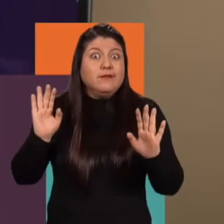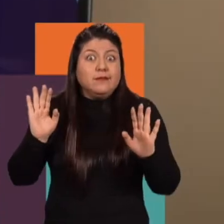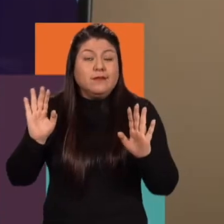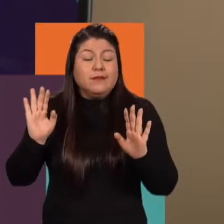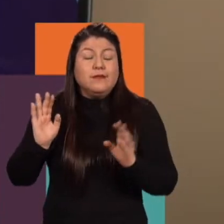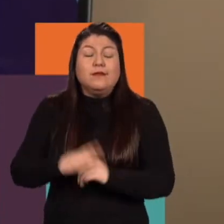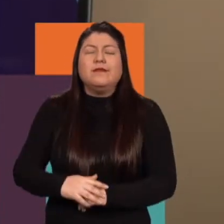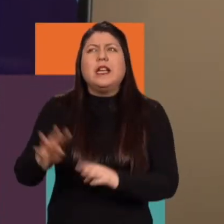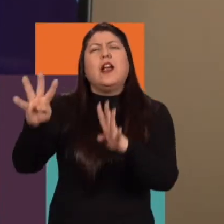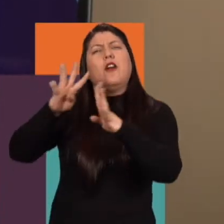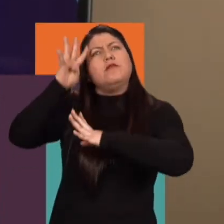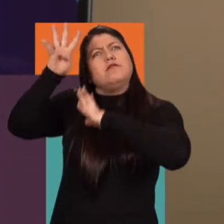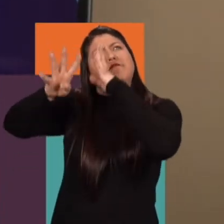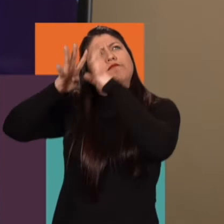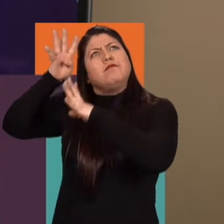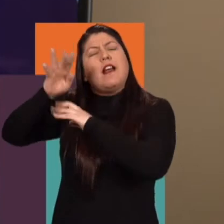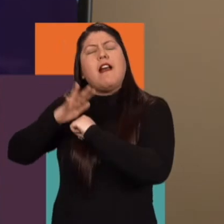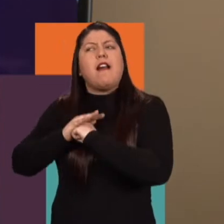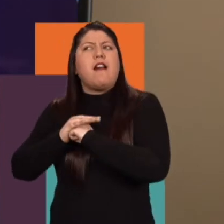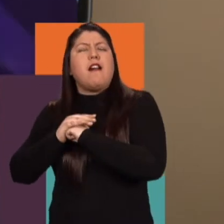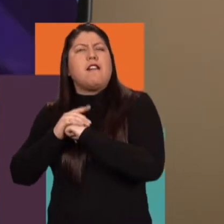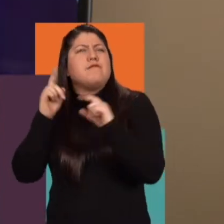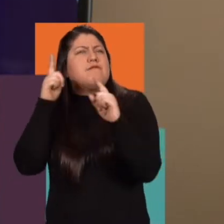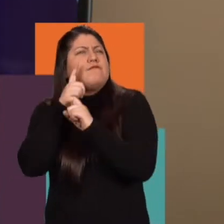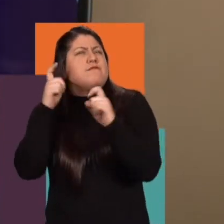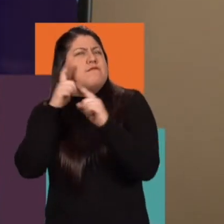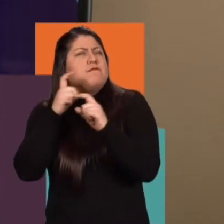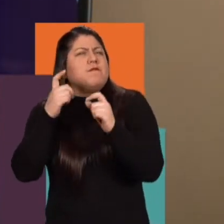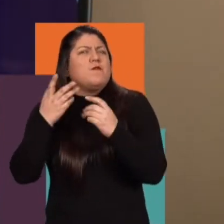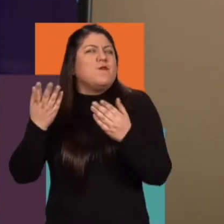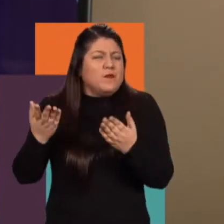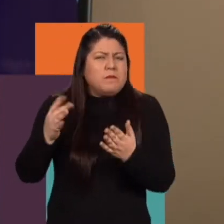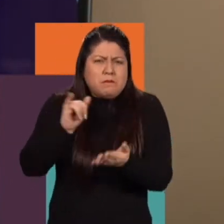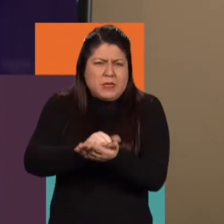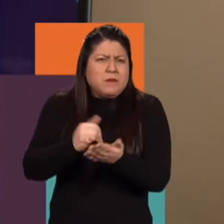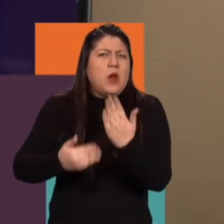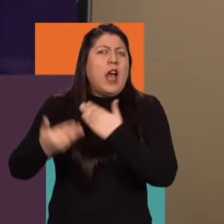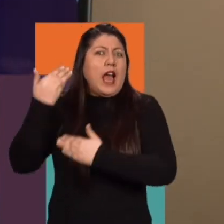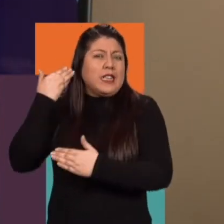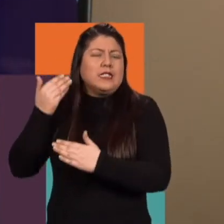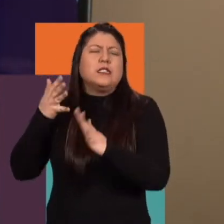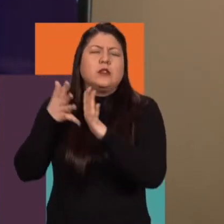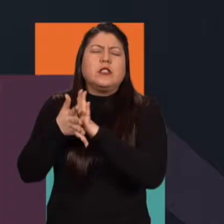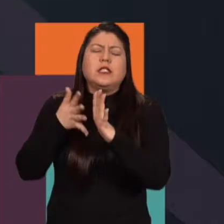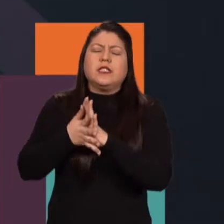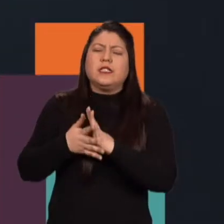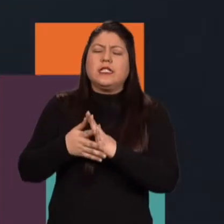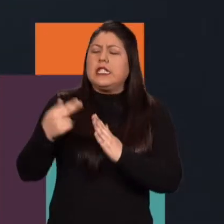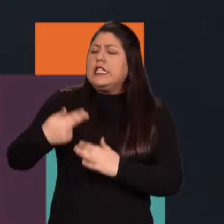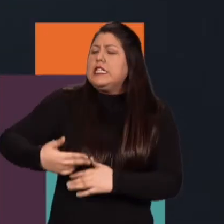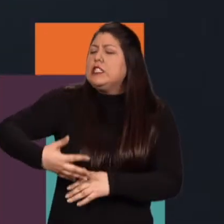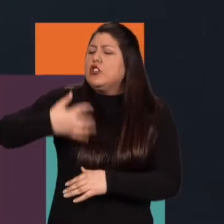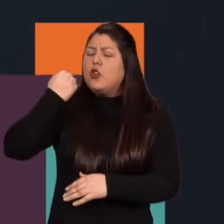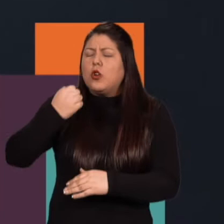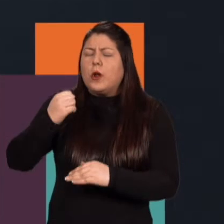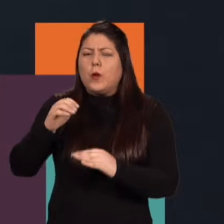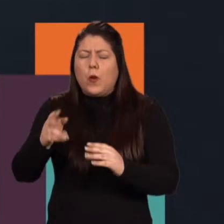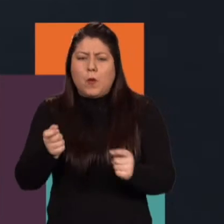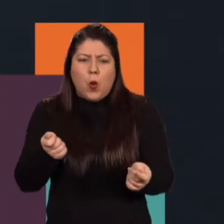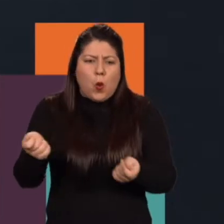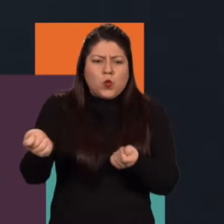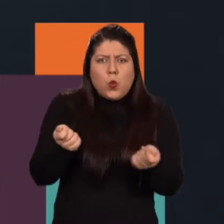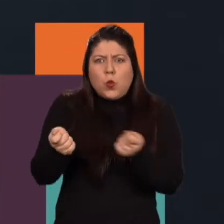también desde la parte creativa nos hemos dado a la tarea de, digamos, lo que decía al principio, minimizar esas historias sin perder